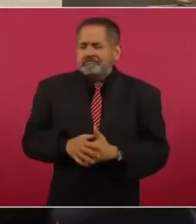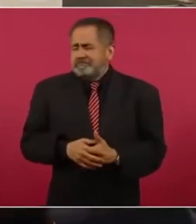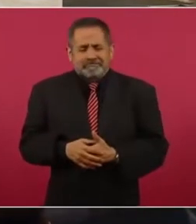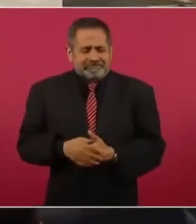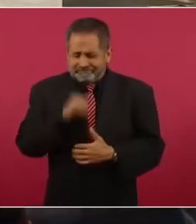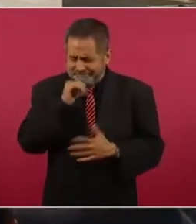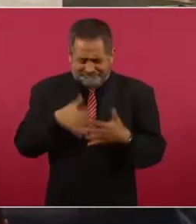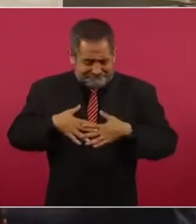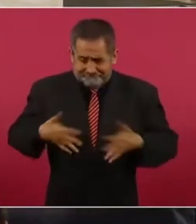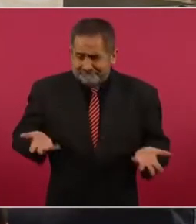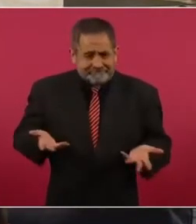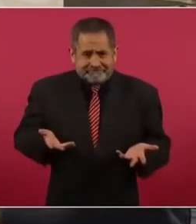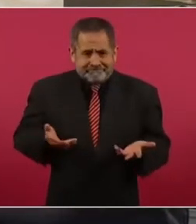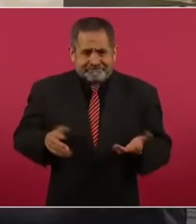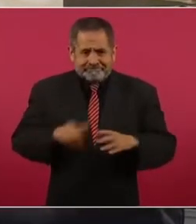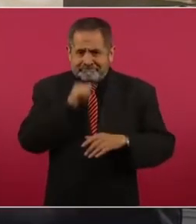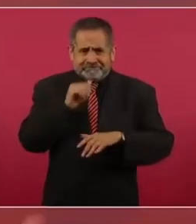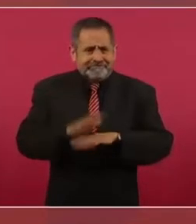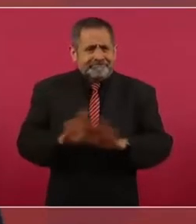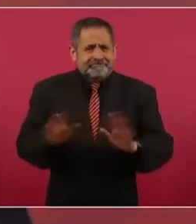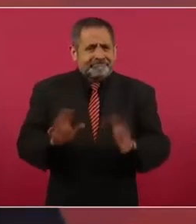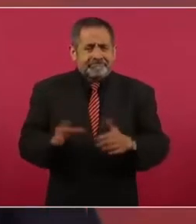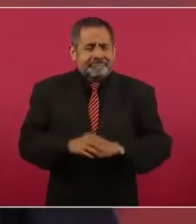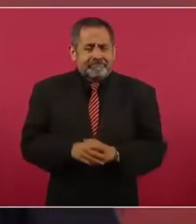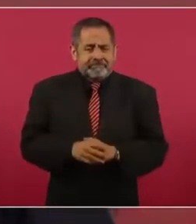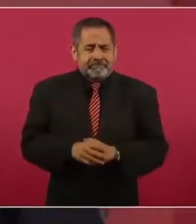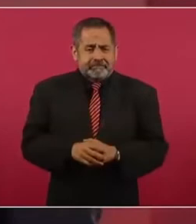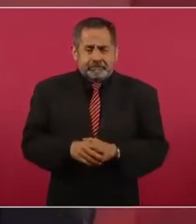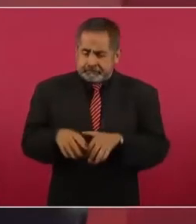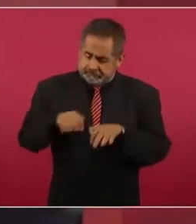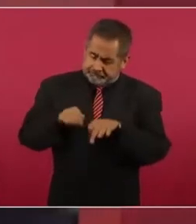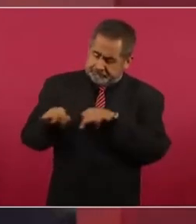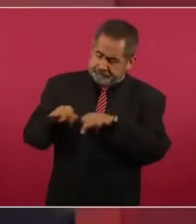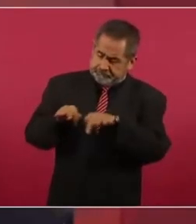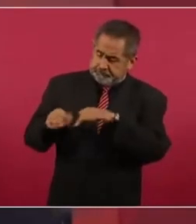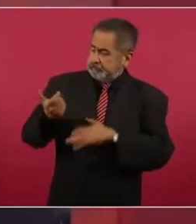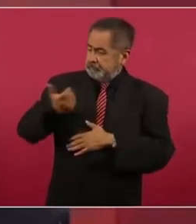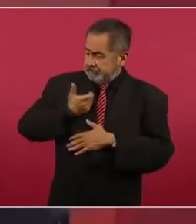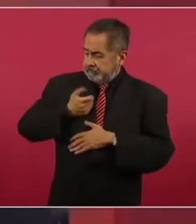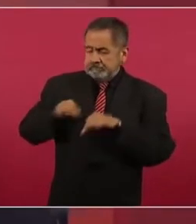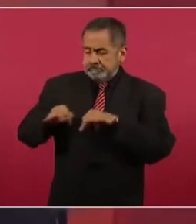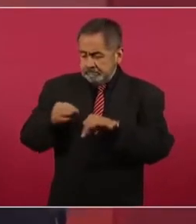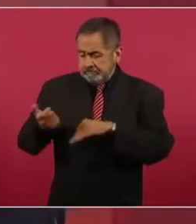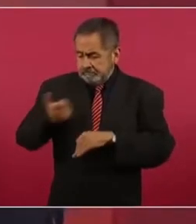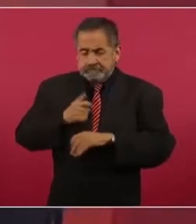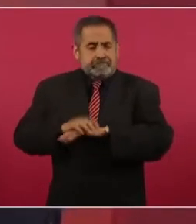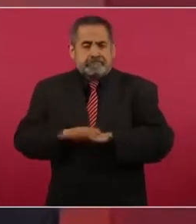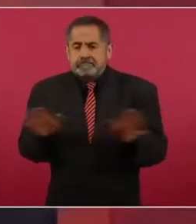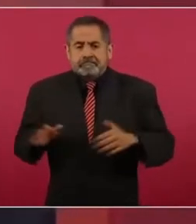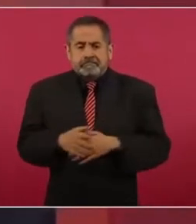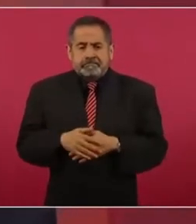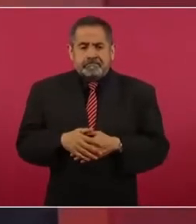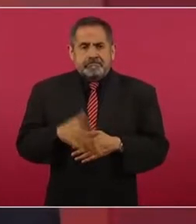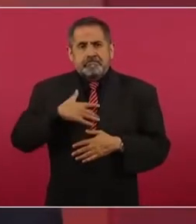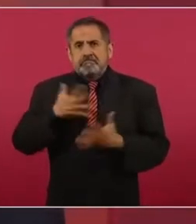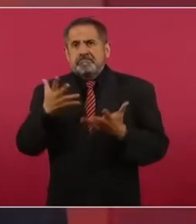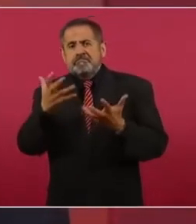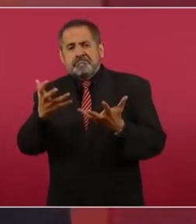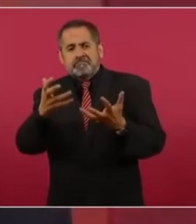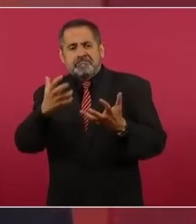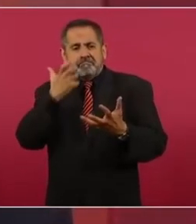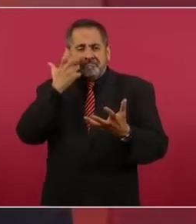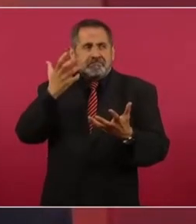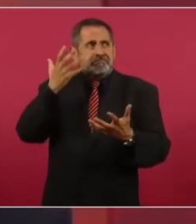Vivo con mi trabajo, no aspiro a acumular dinero